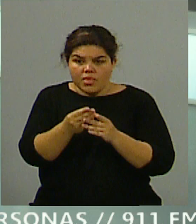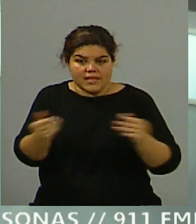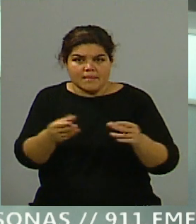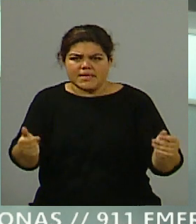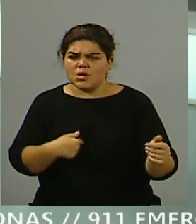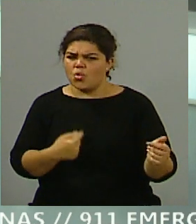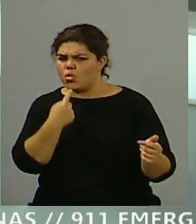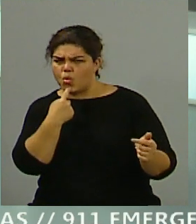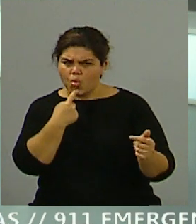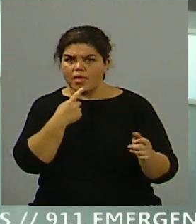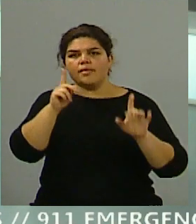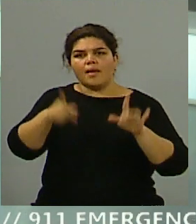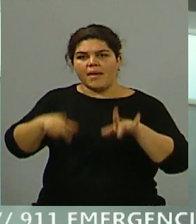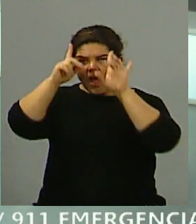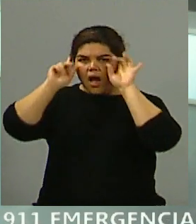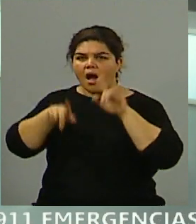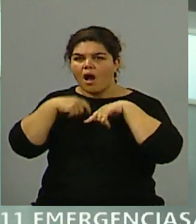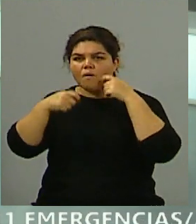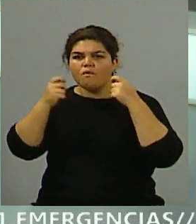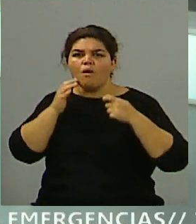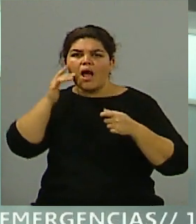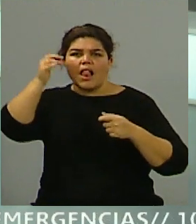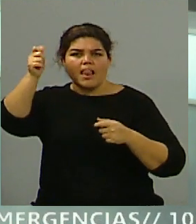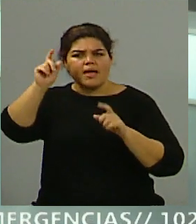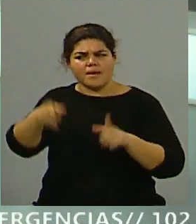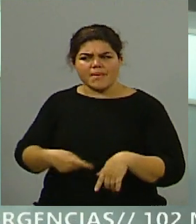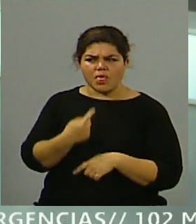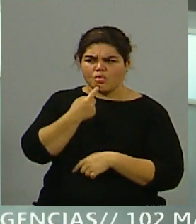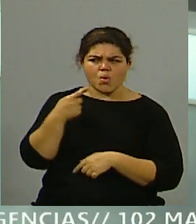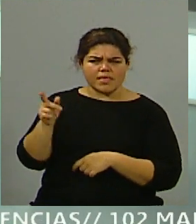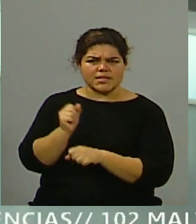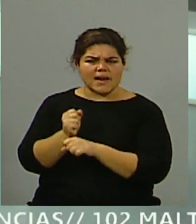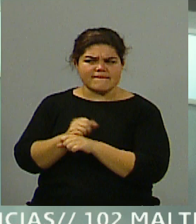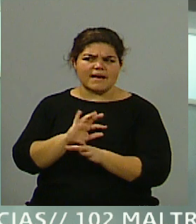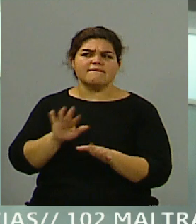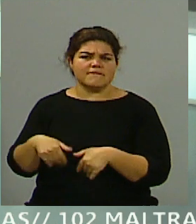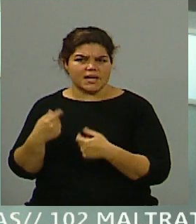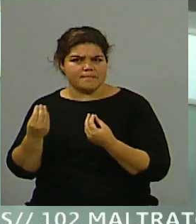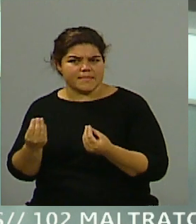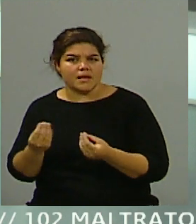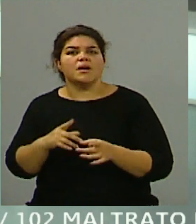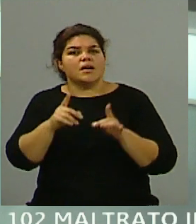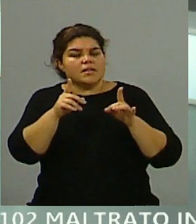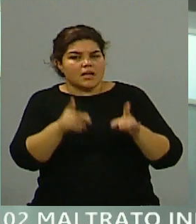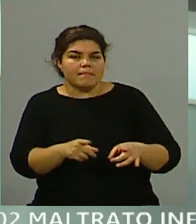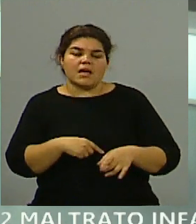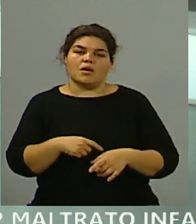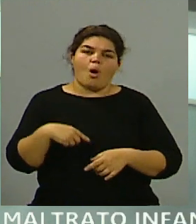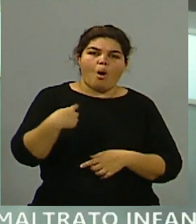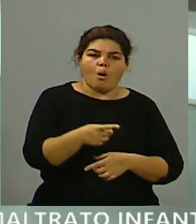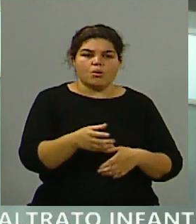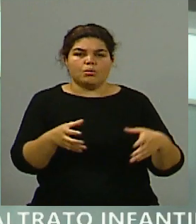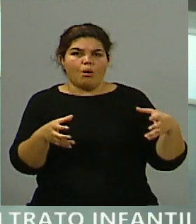abuelas de Plaza de Mayo, la tarea que hacen los hijos recuperados de la última dictadura cívico-militar